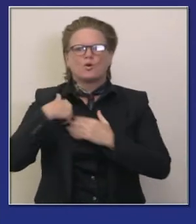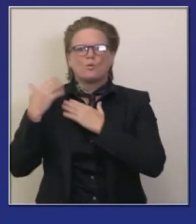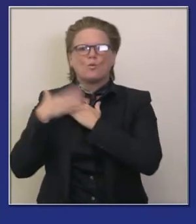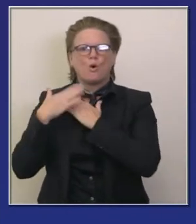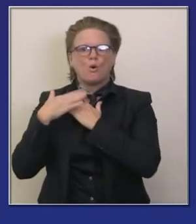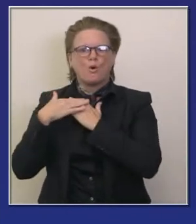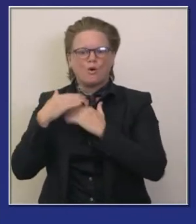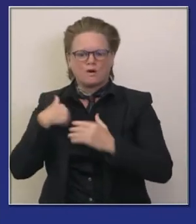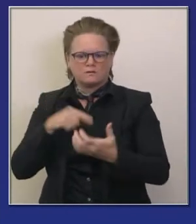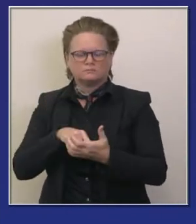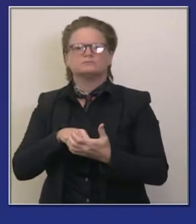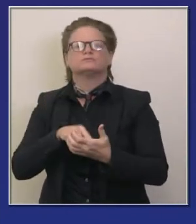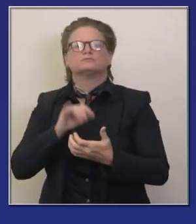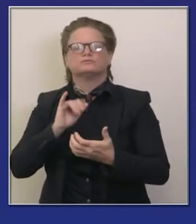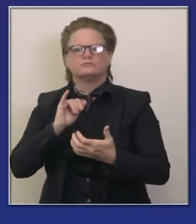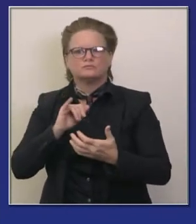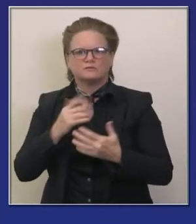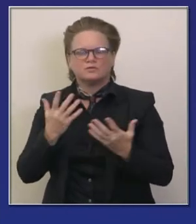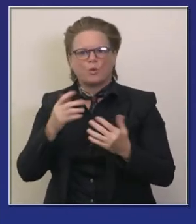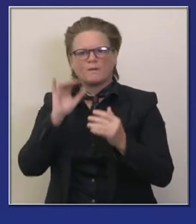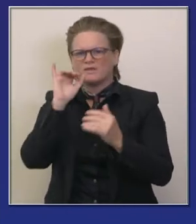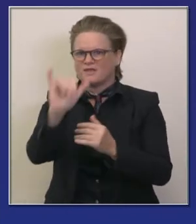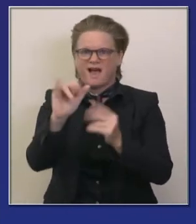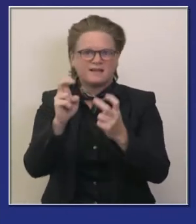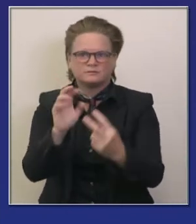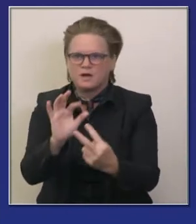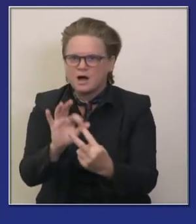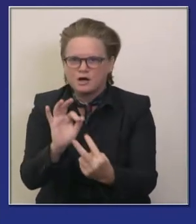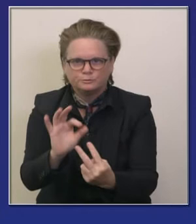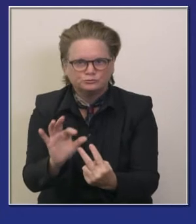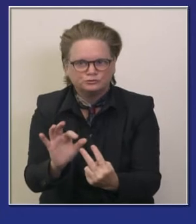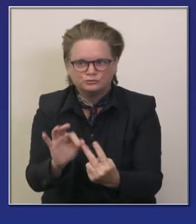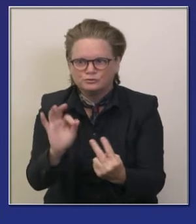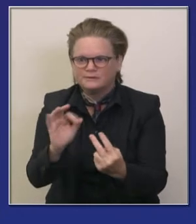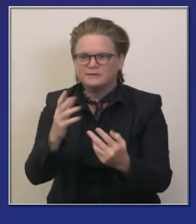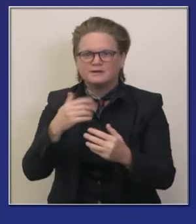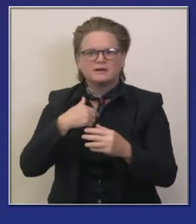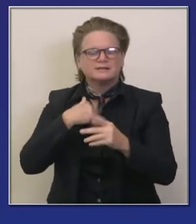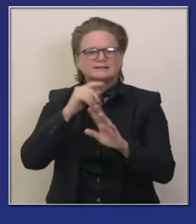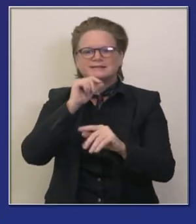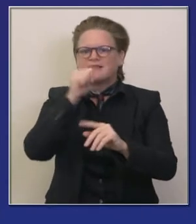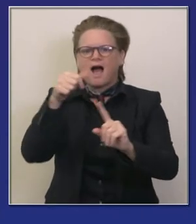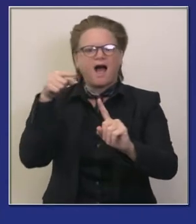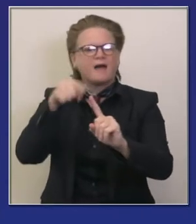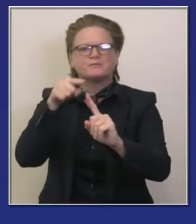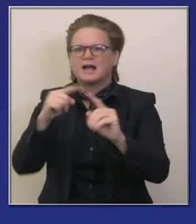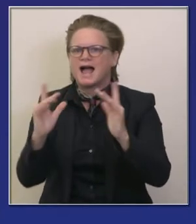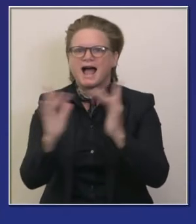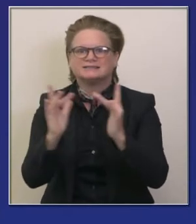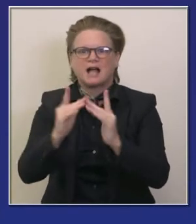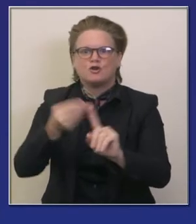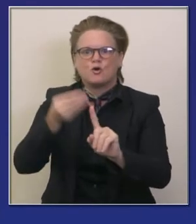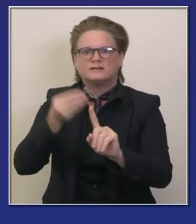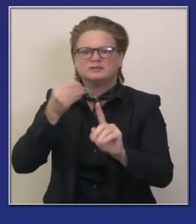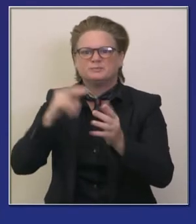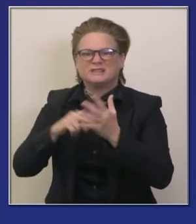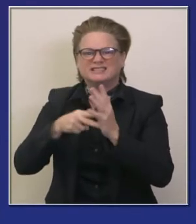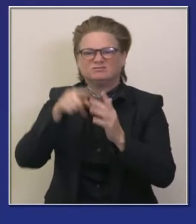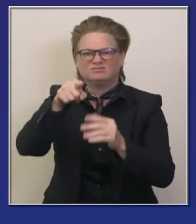así que es automatizado tecnología en la que uno puede optar participar no todos tienen que participar